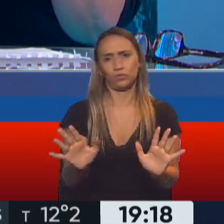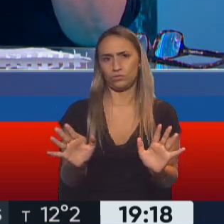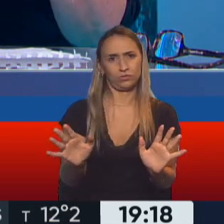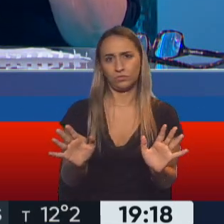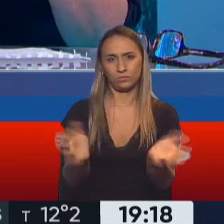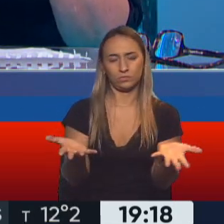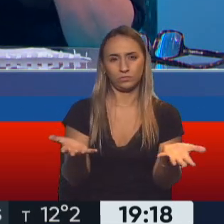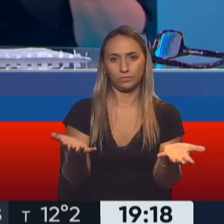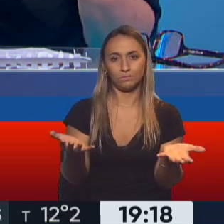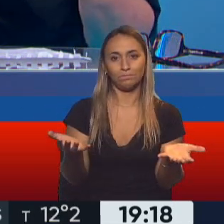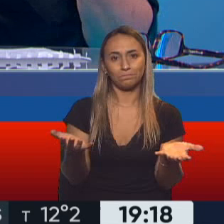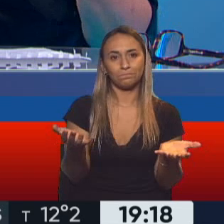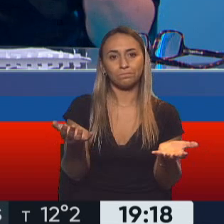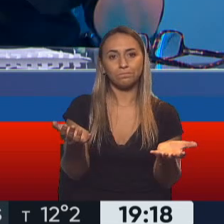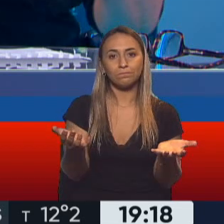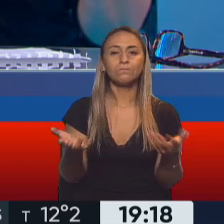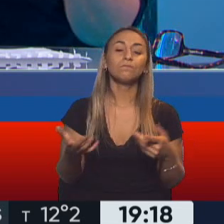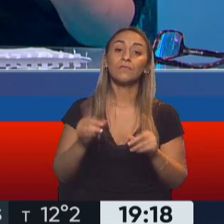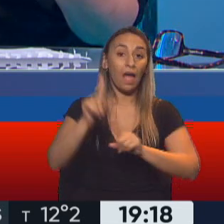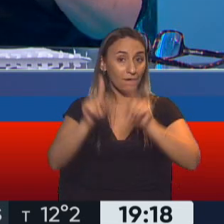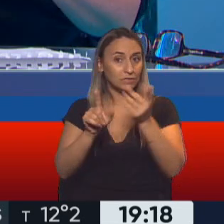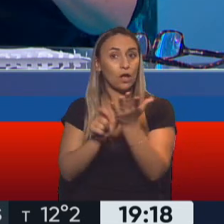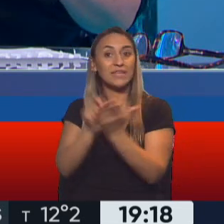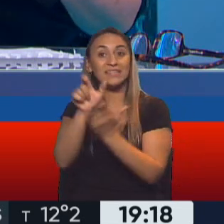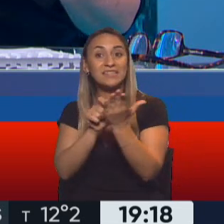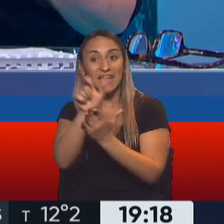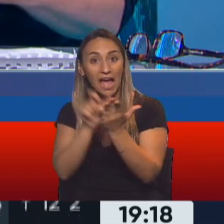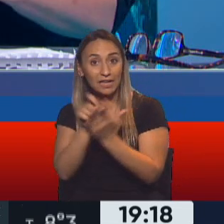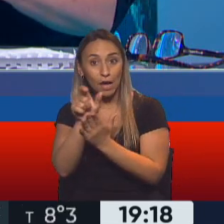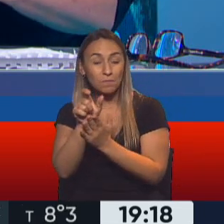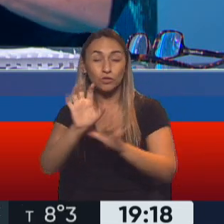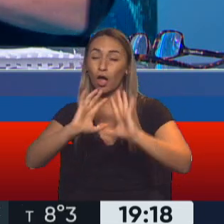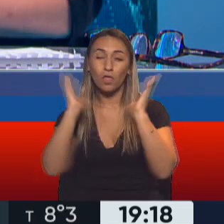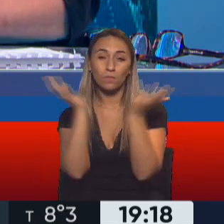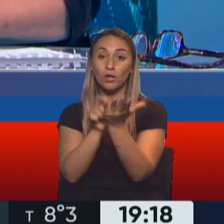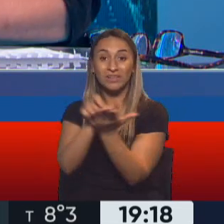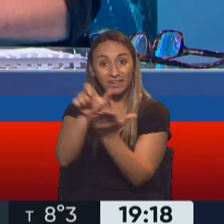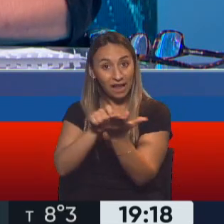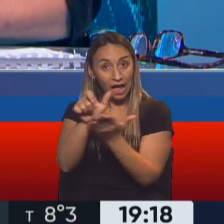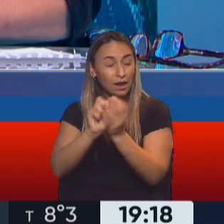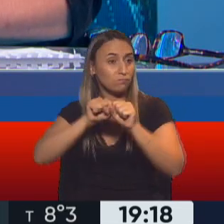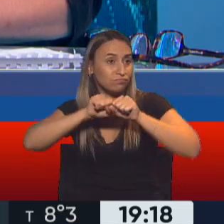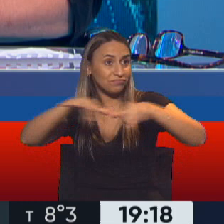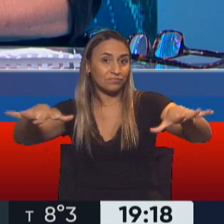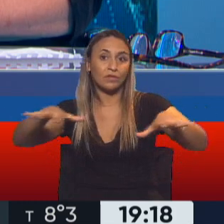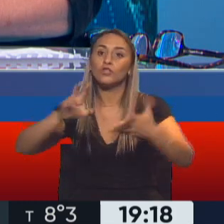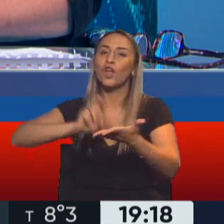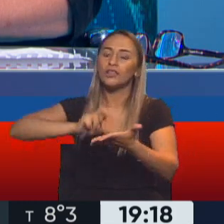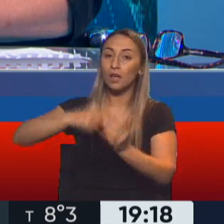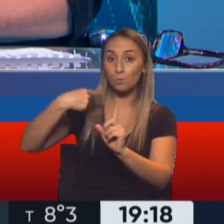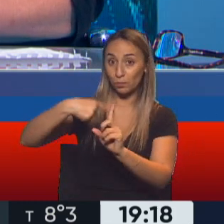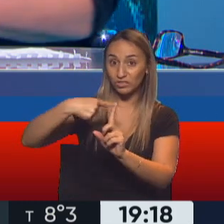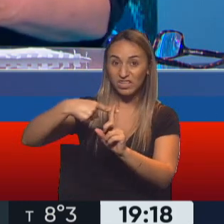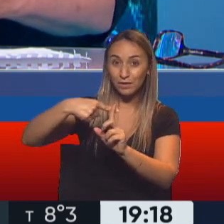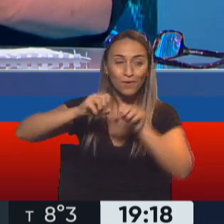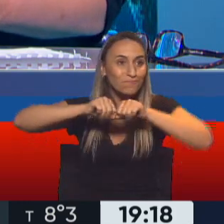cuentas de Instagram que reproducen en todo el mundo noticias positivas generadas por